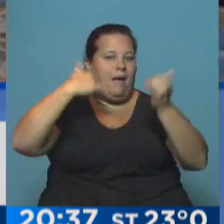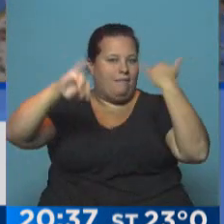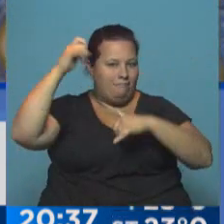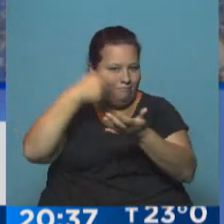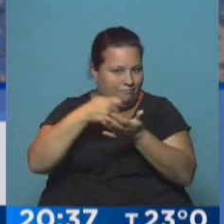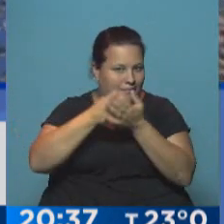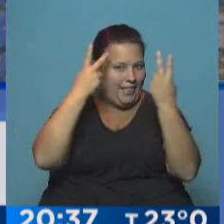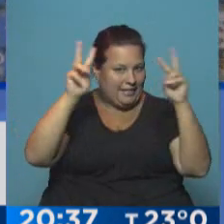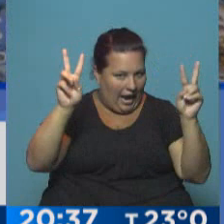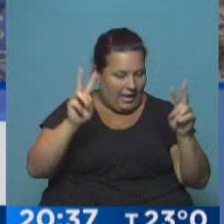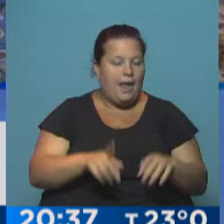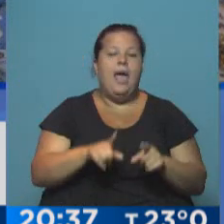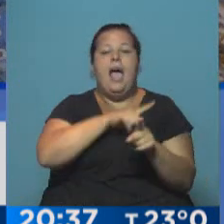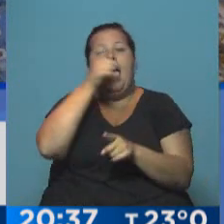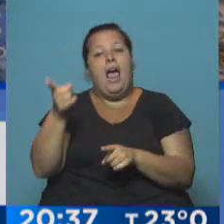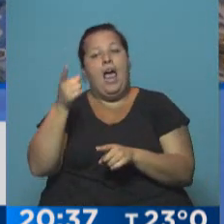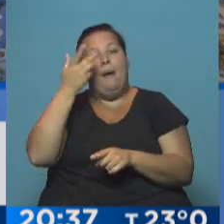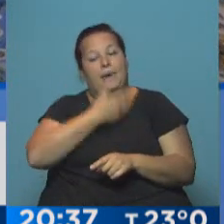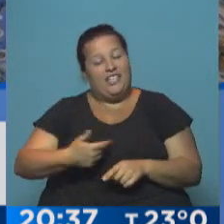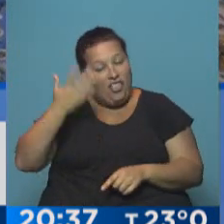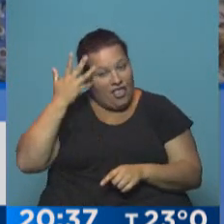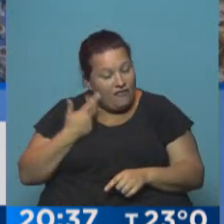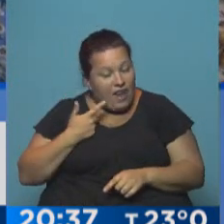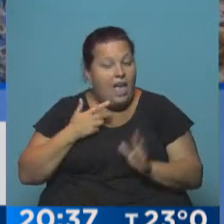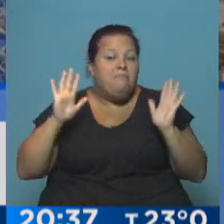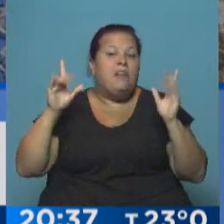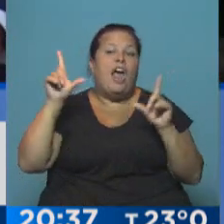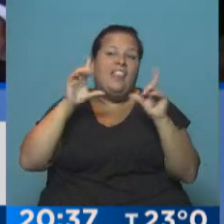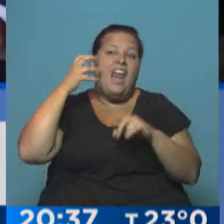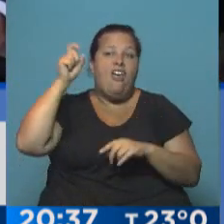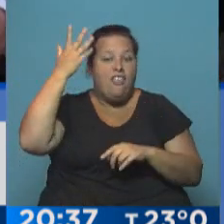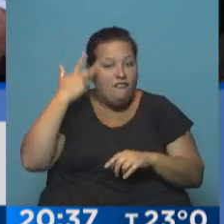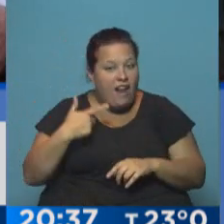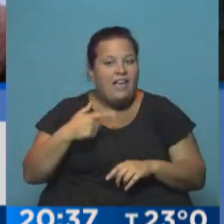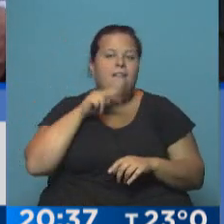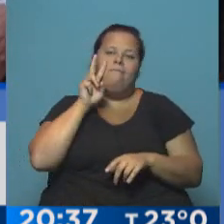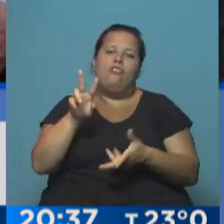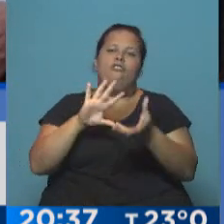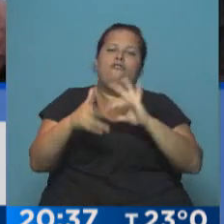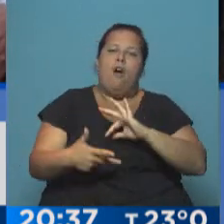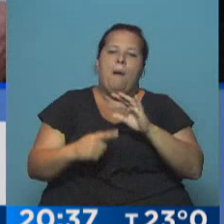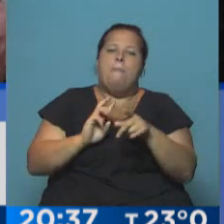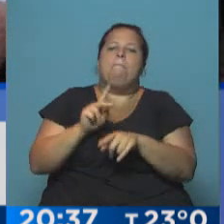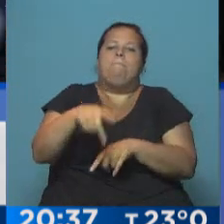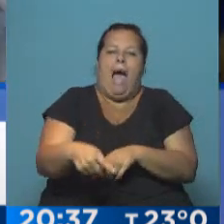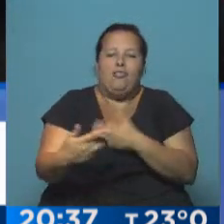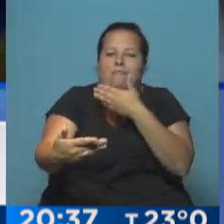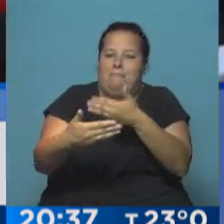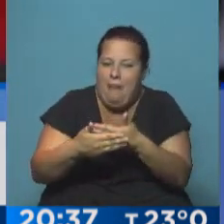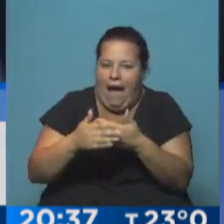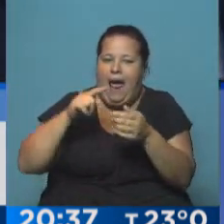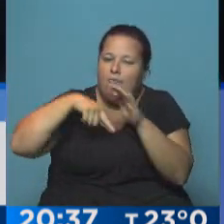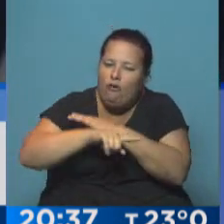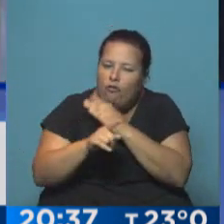extranjeras. Y para Hollande, que según medios de comunicación francesa, lo ven como un primer paso de acercamiento y